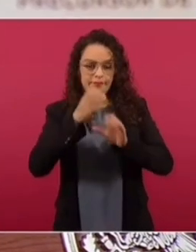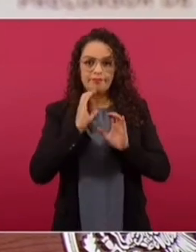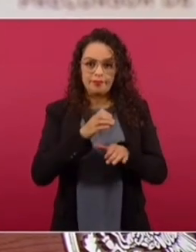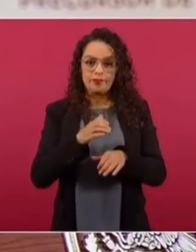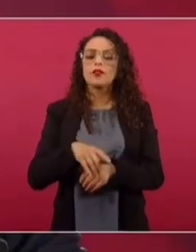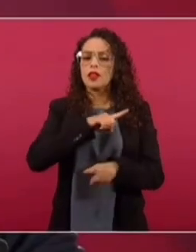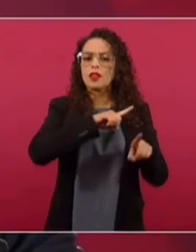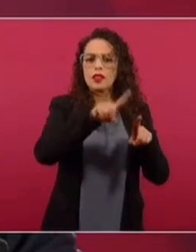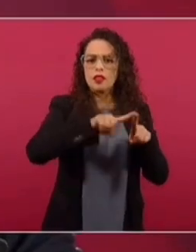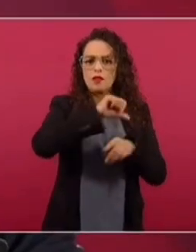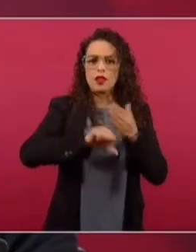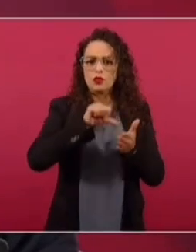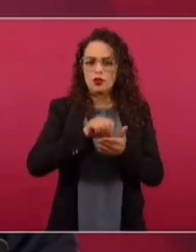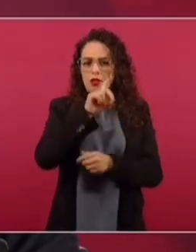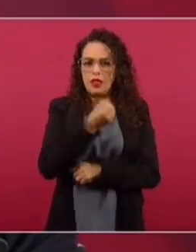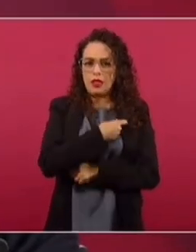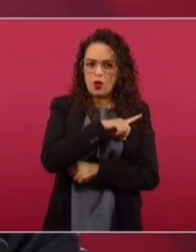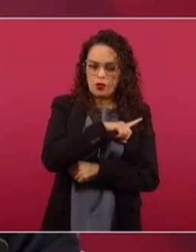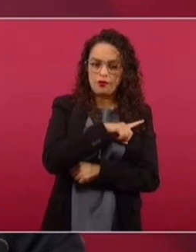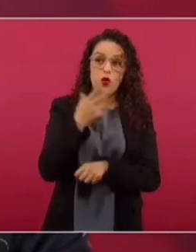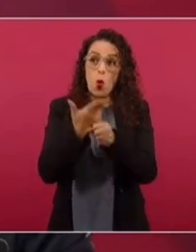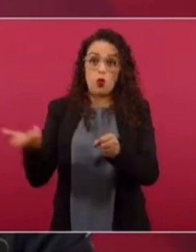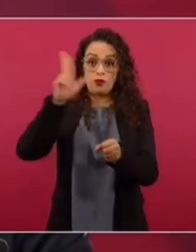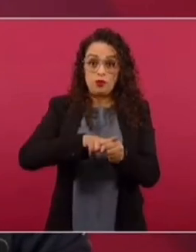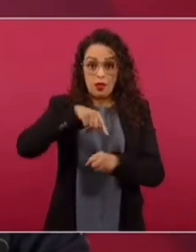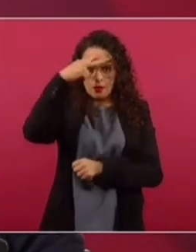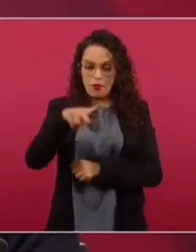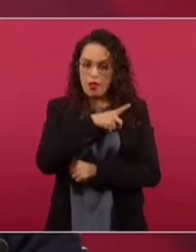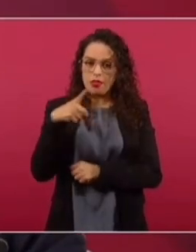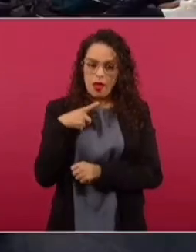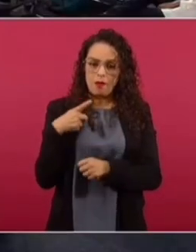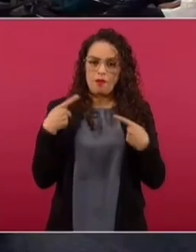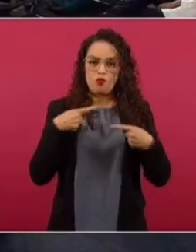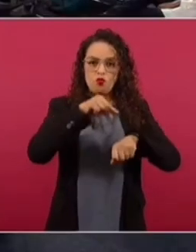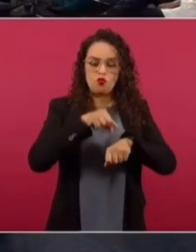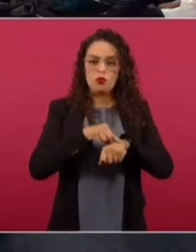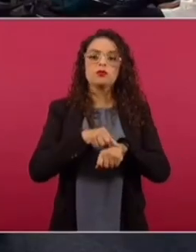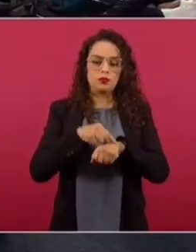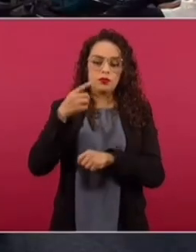todos los centros de salud, hospitales del país, tengan médicos y tengan especialistas.